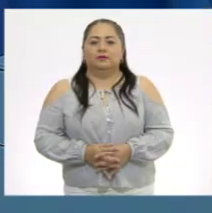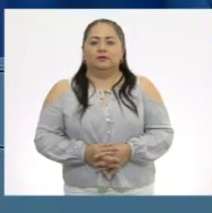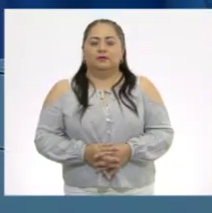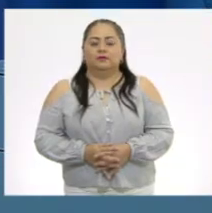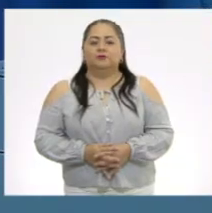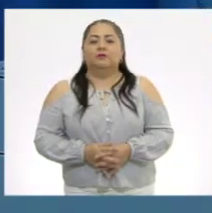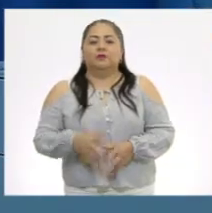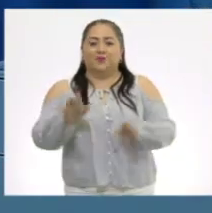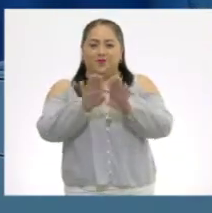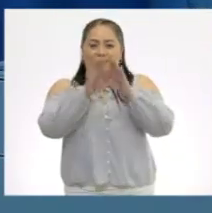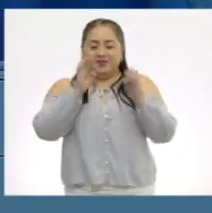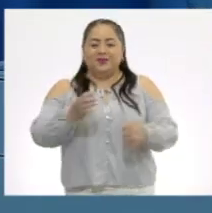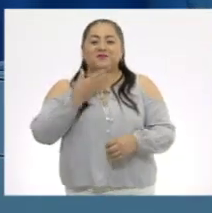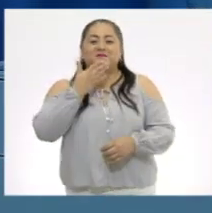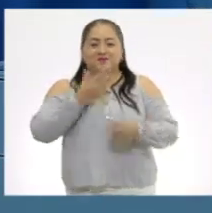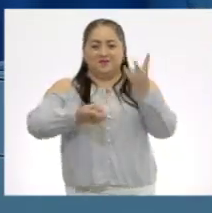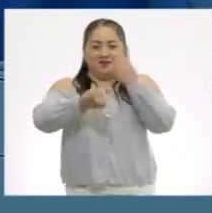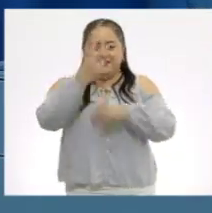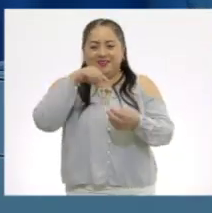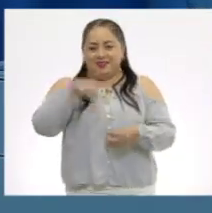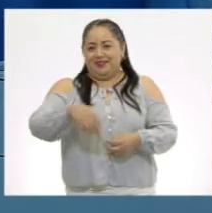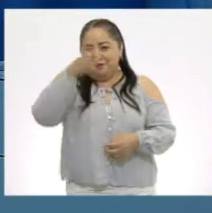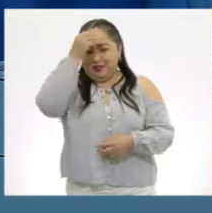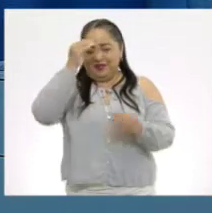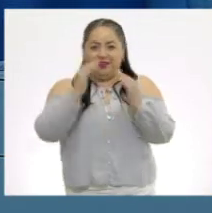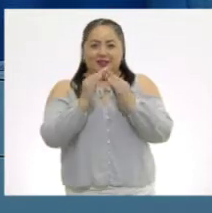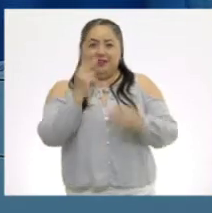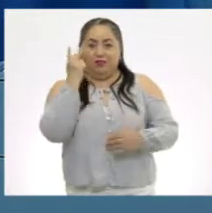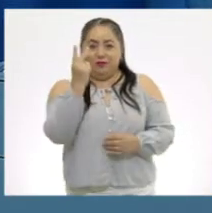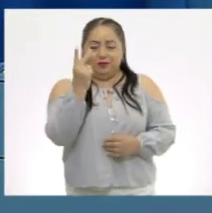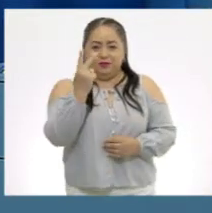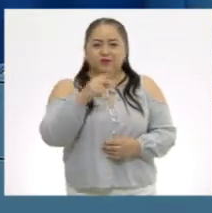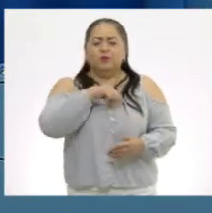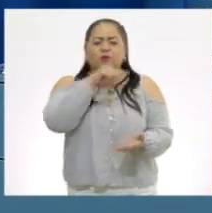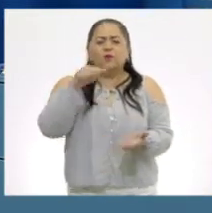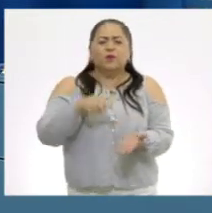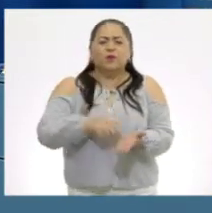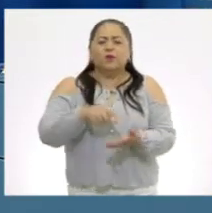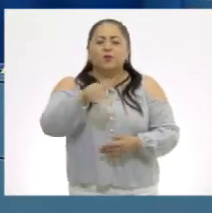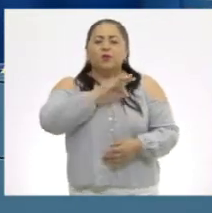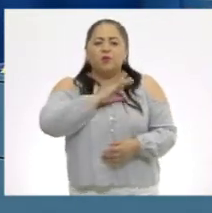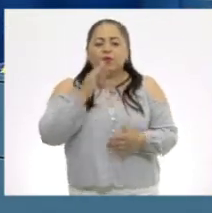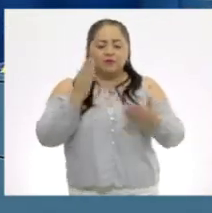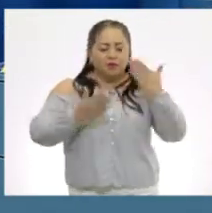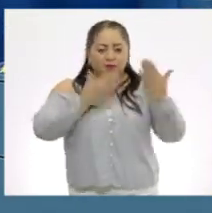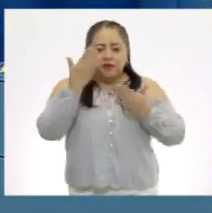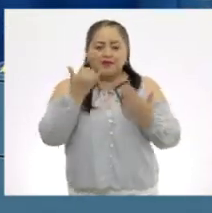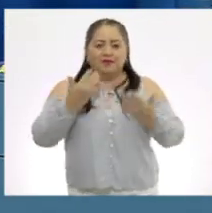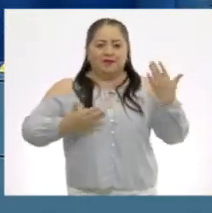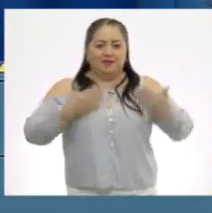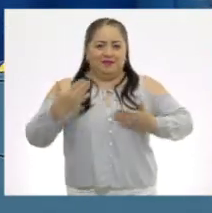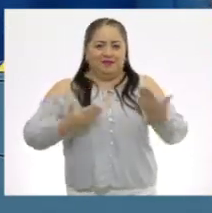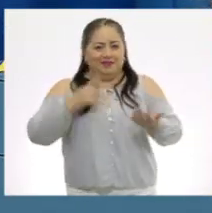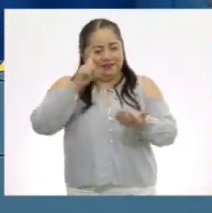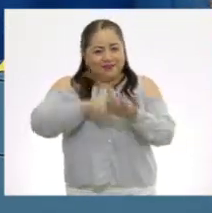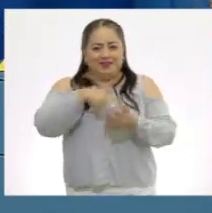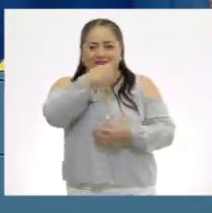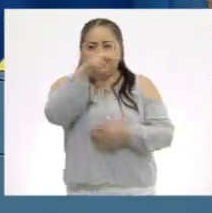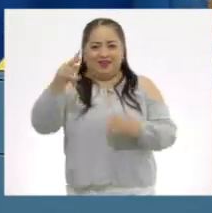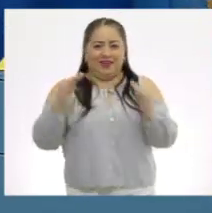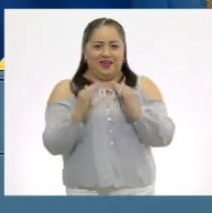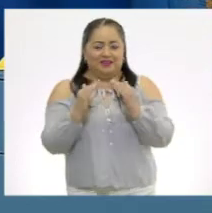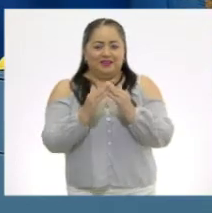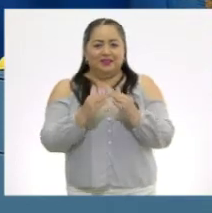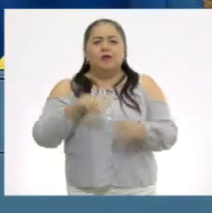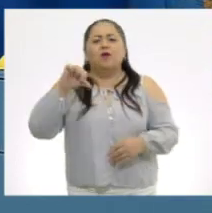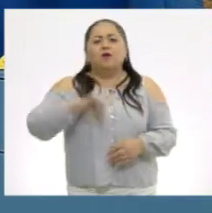Hola, ¿cómo están? Les damos la bienvenida a Aprende en Casa 2, un espacio en el que vamos a poder estudiar y divertirnos desde nuestros hogares.